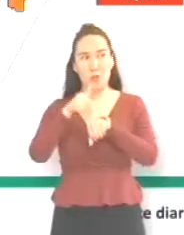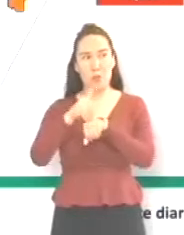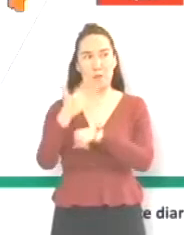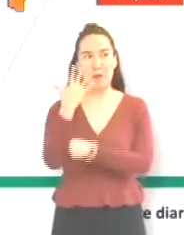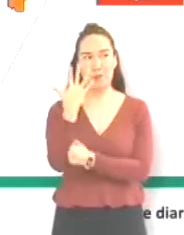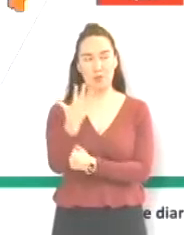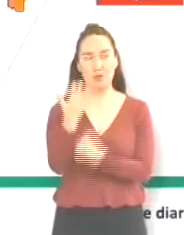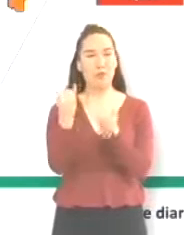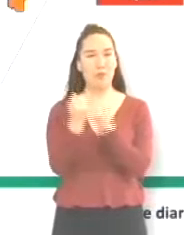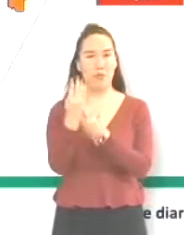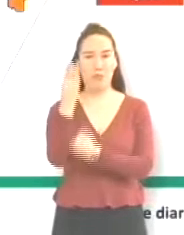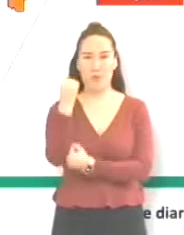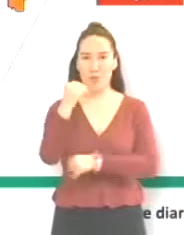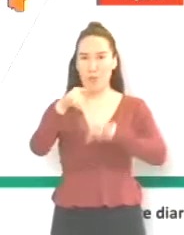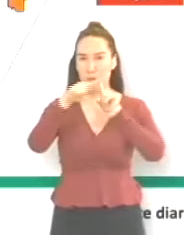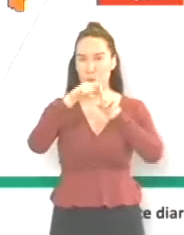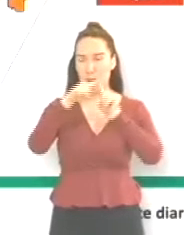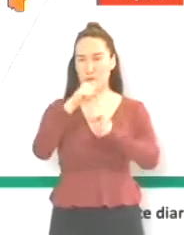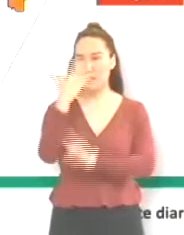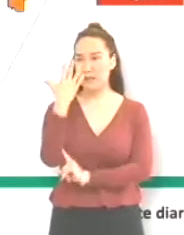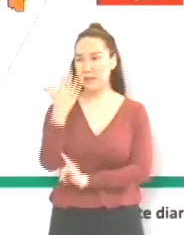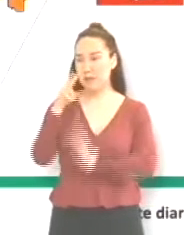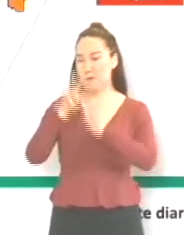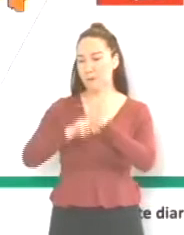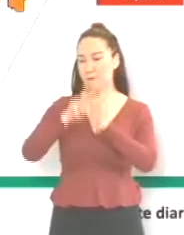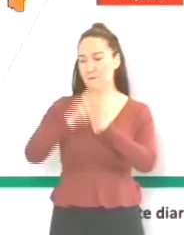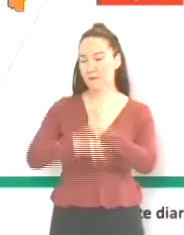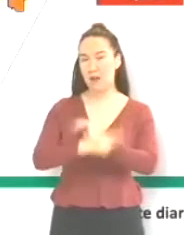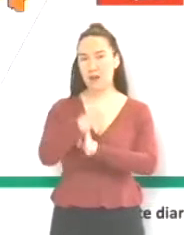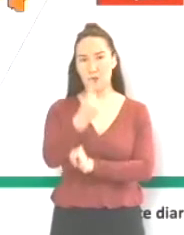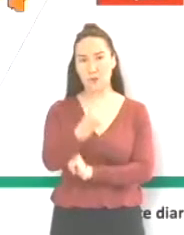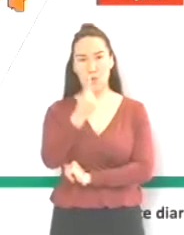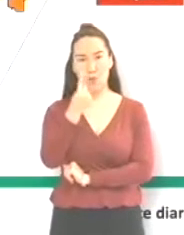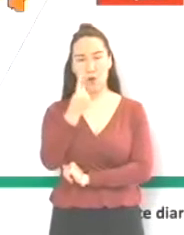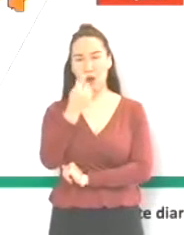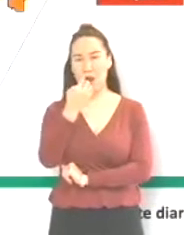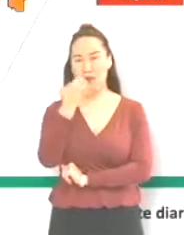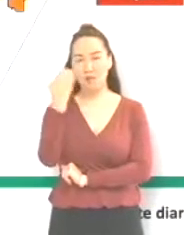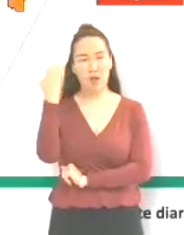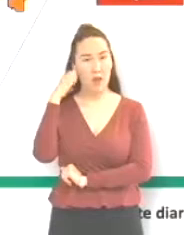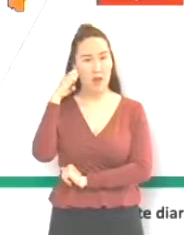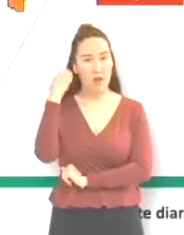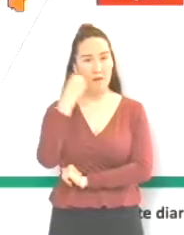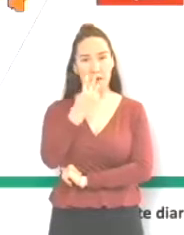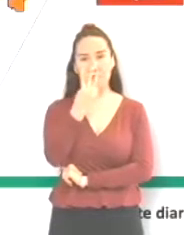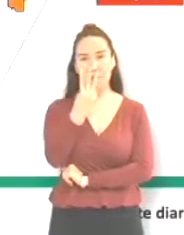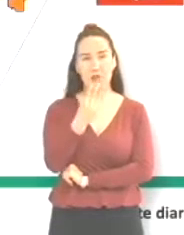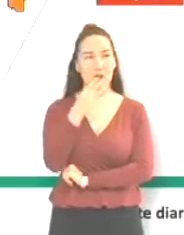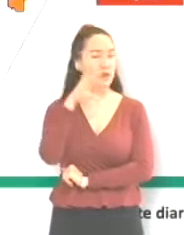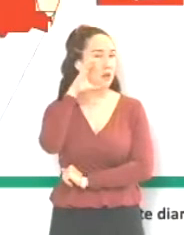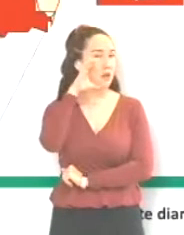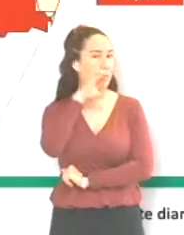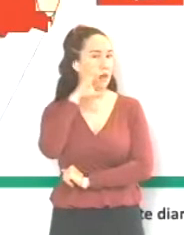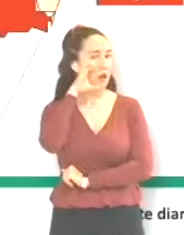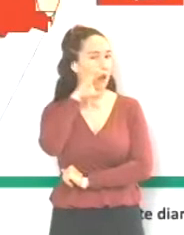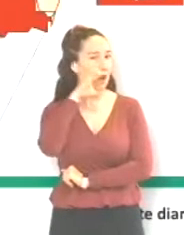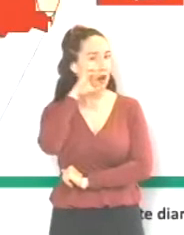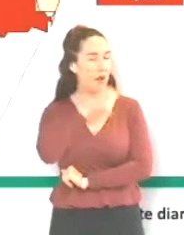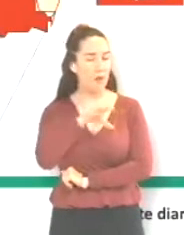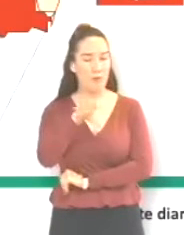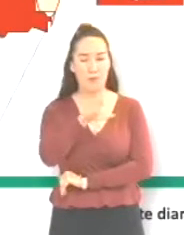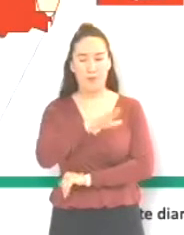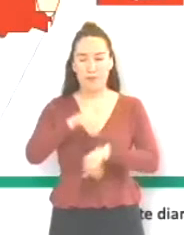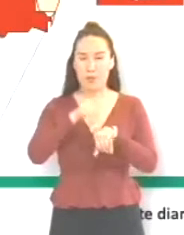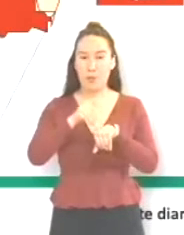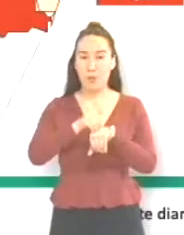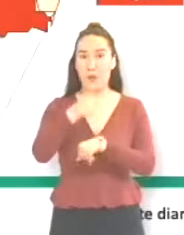nueve personas confirmadas, cinco de Ciudad Valles, una de Ébano, y tres del municipio del Naranjo. En la región sanitaria